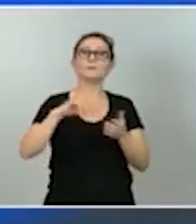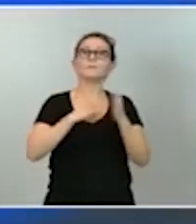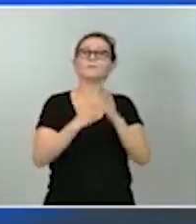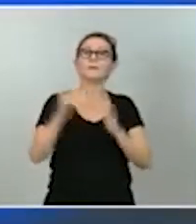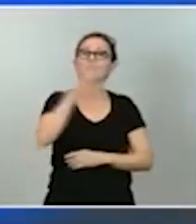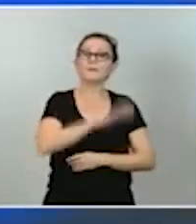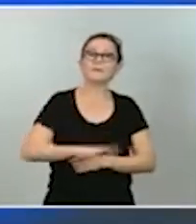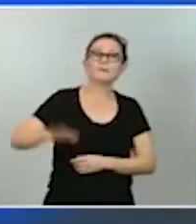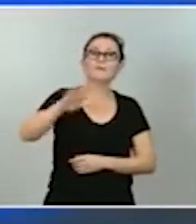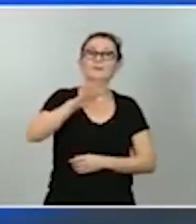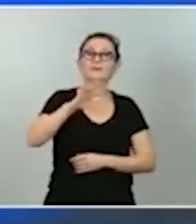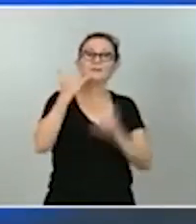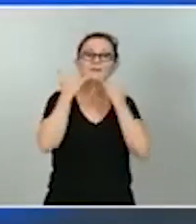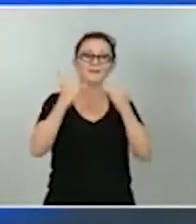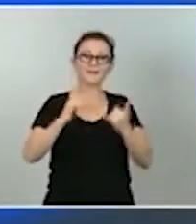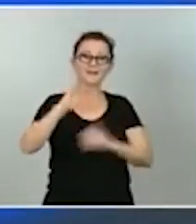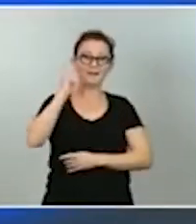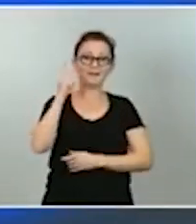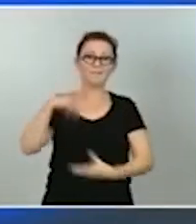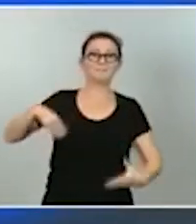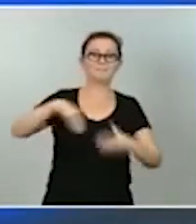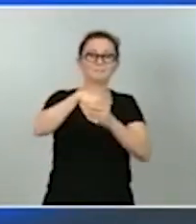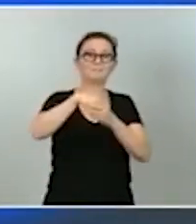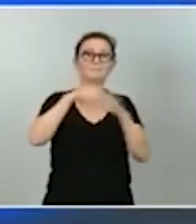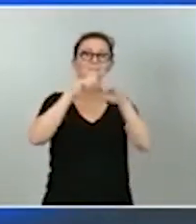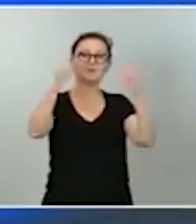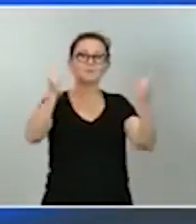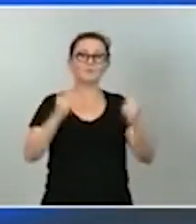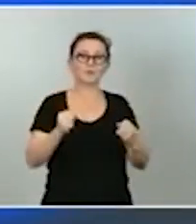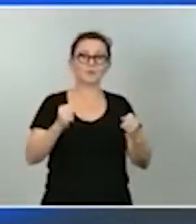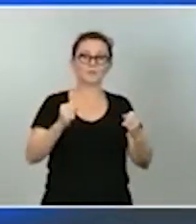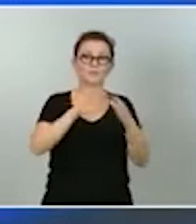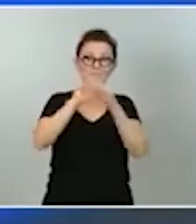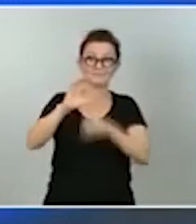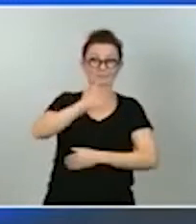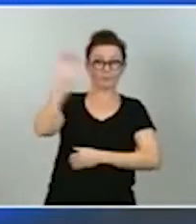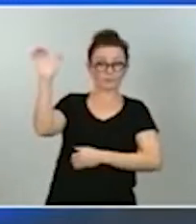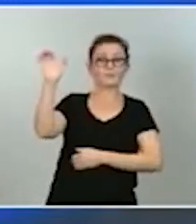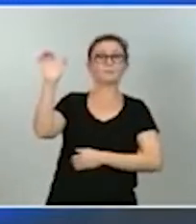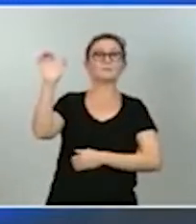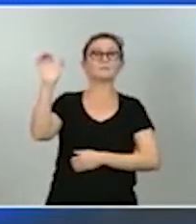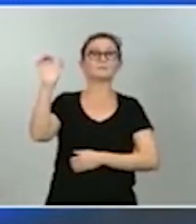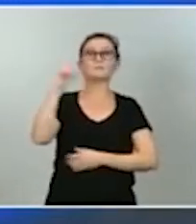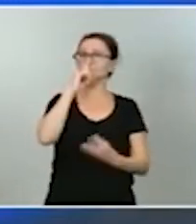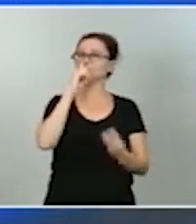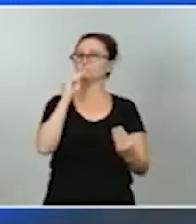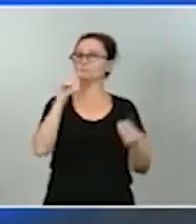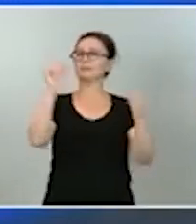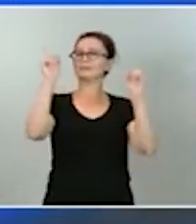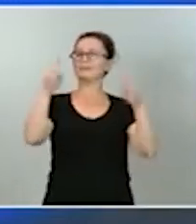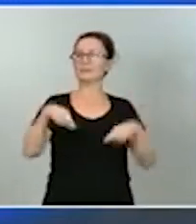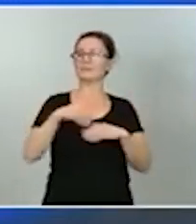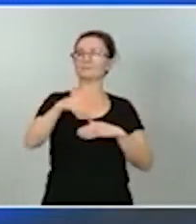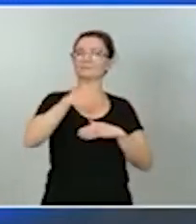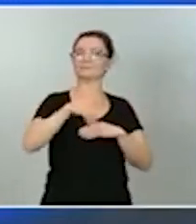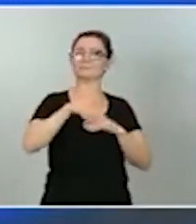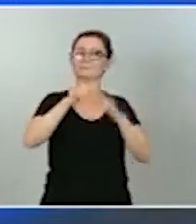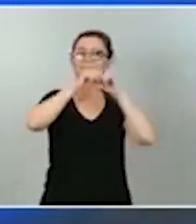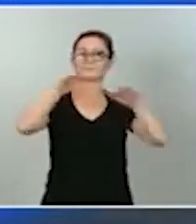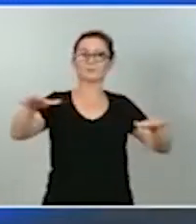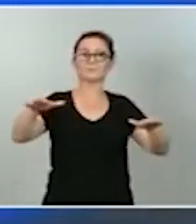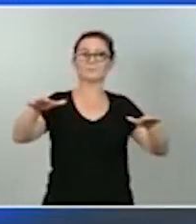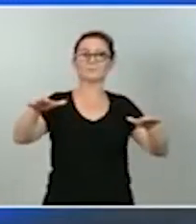de Energía y Clima a las instituciones comunitarias y se prevé un plan de despliegue masivo del parque de generación